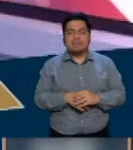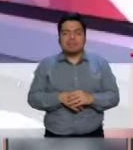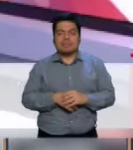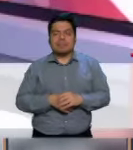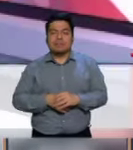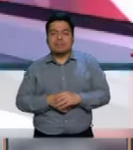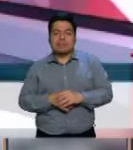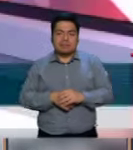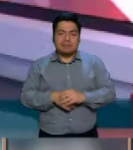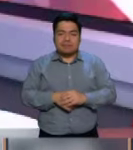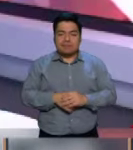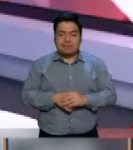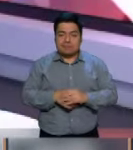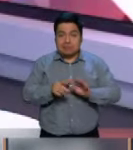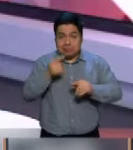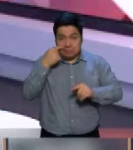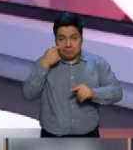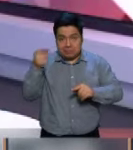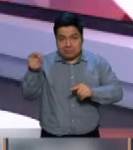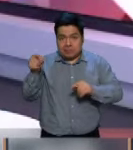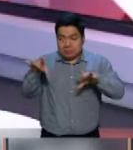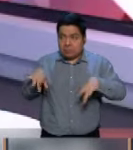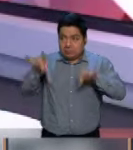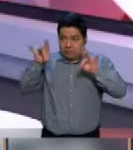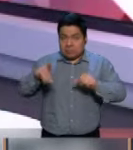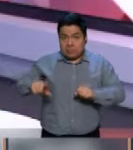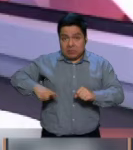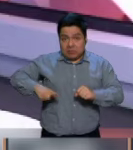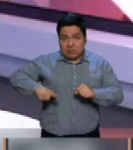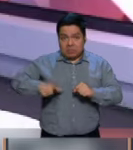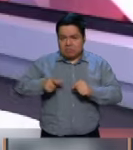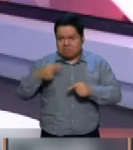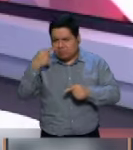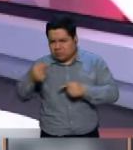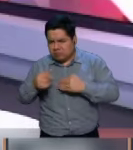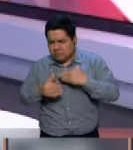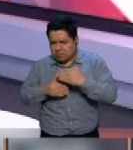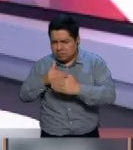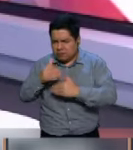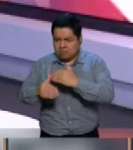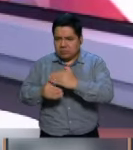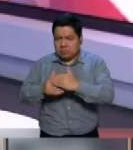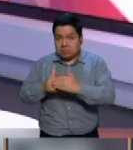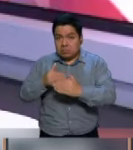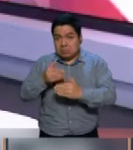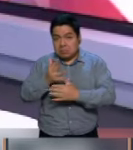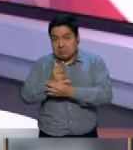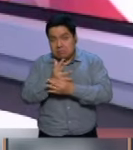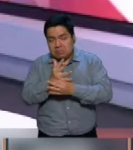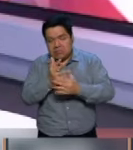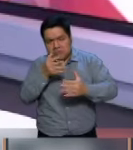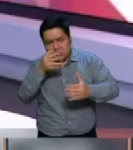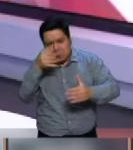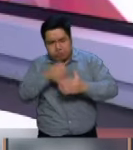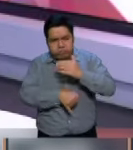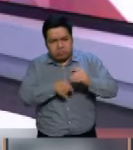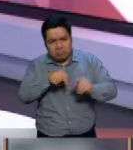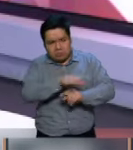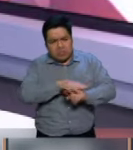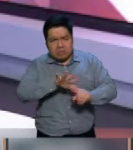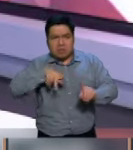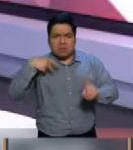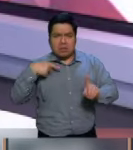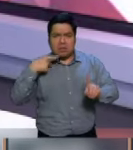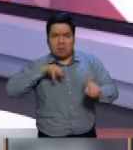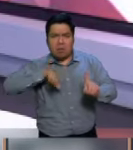El turismo impulsado desde Palacio Nacional tuvo hoy un avance que amenaza con afectar profundamente a la sociedad.